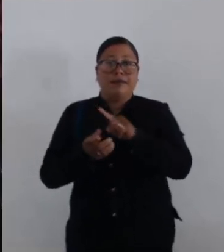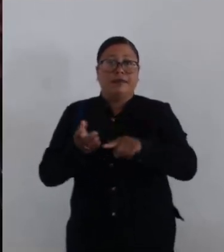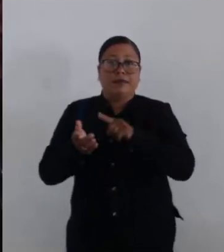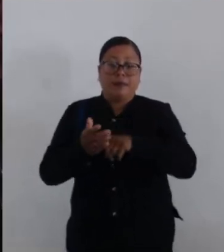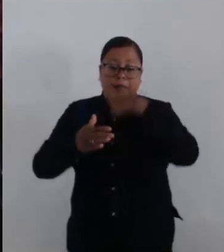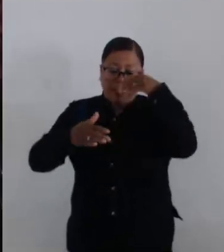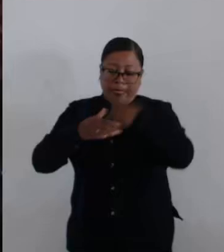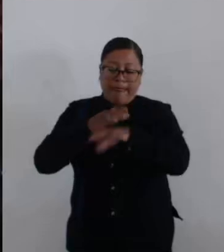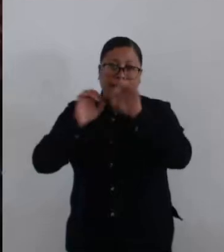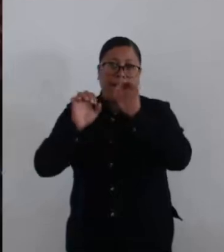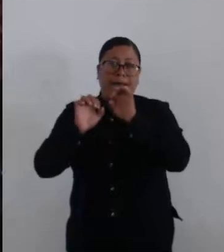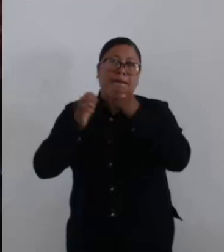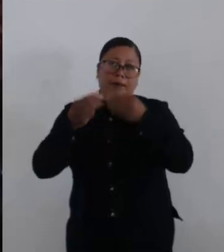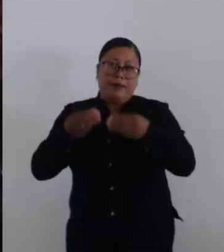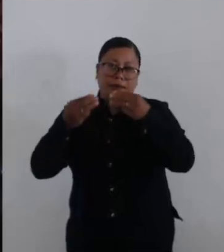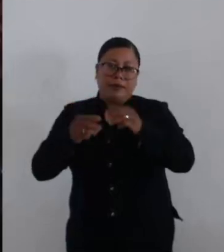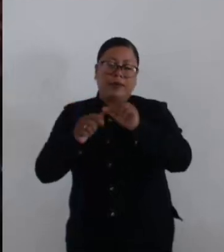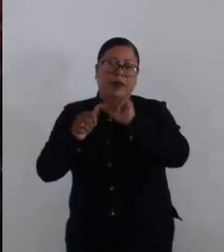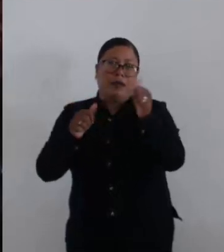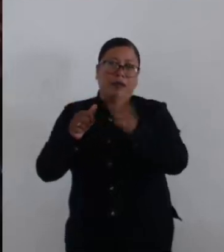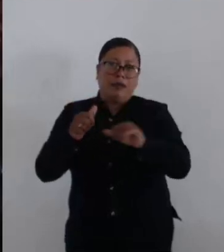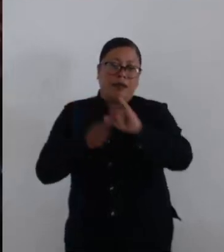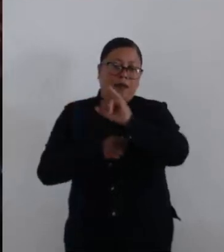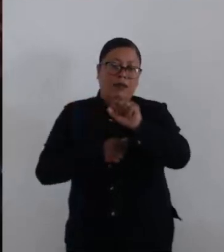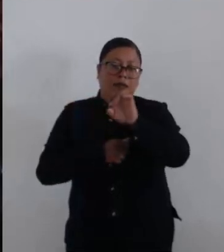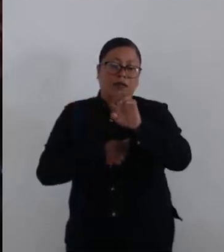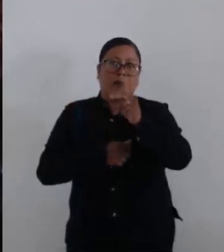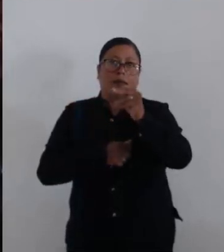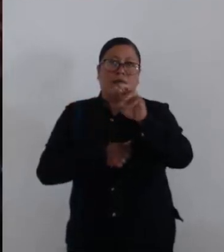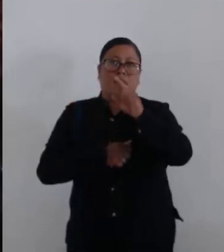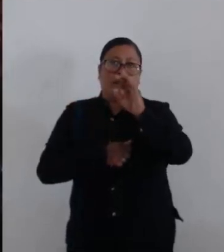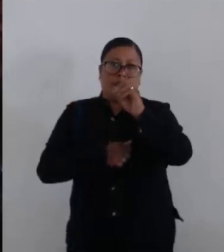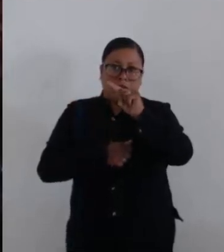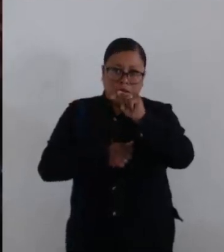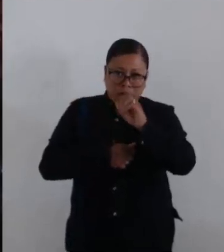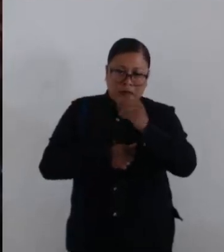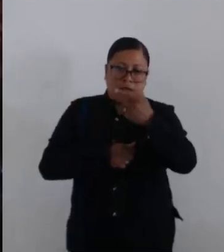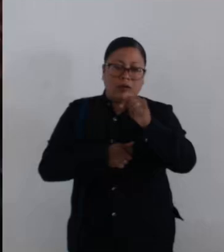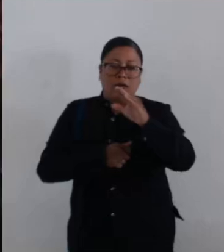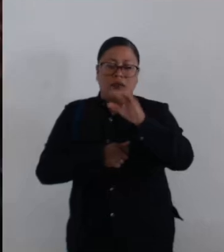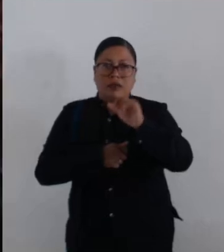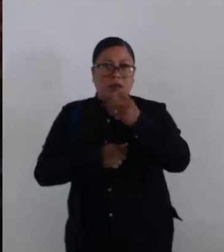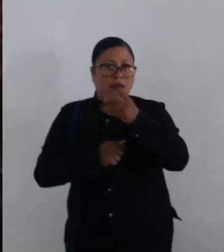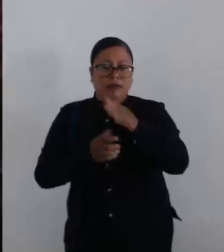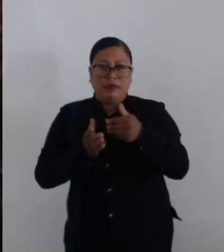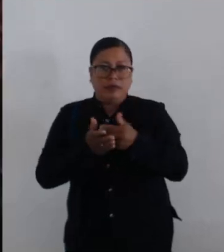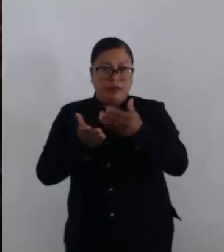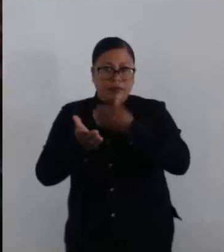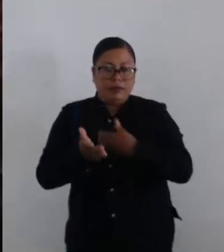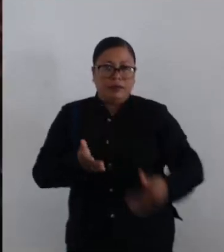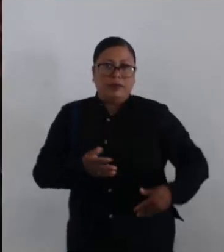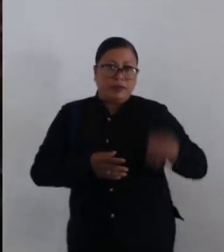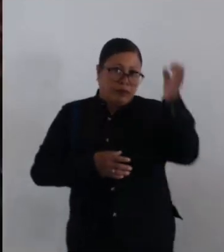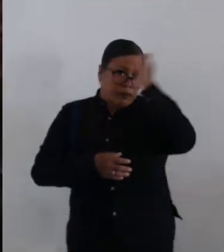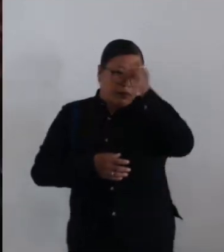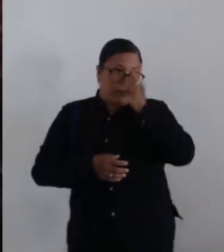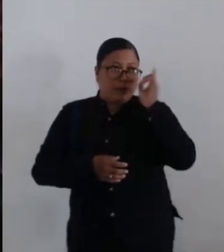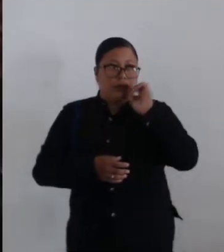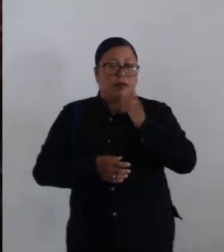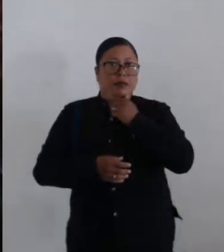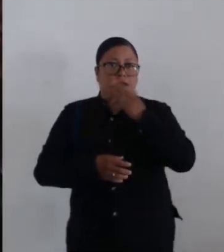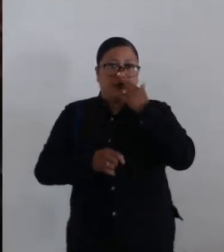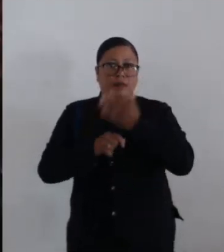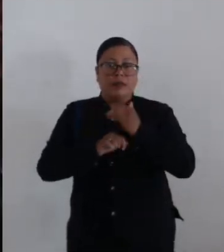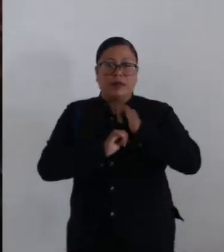el interior del mercado de artesanías, José Perfecto García. ¿Es cuánto, señor presidente, está a su consideración